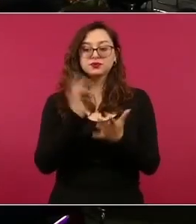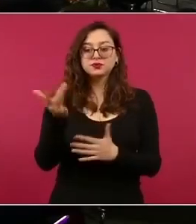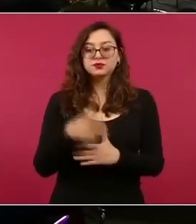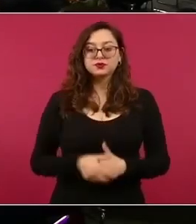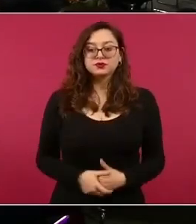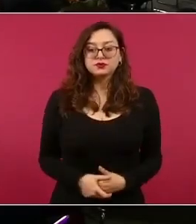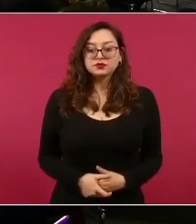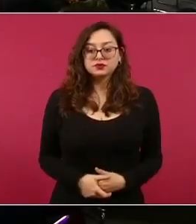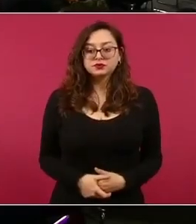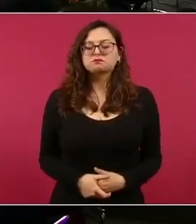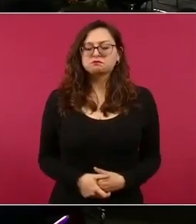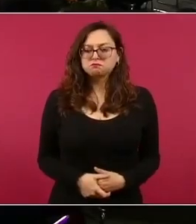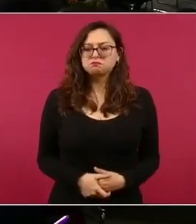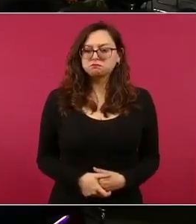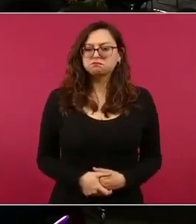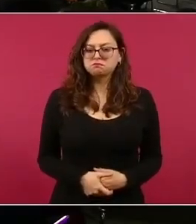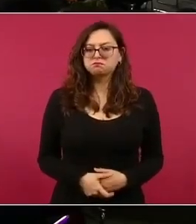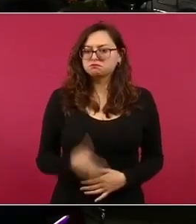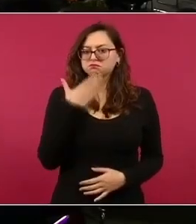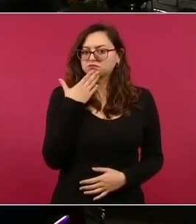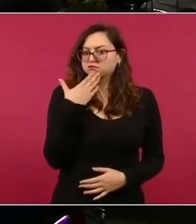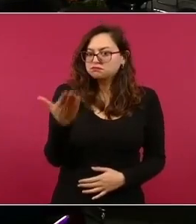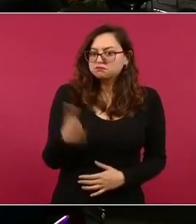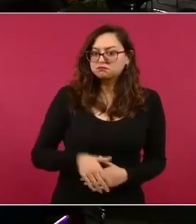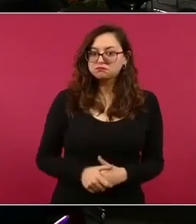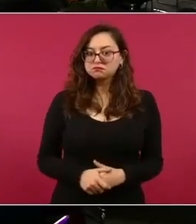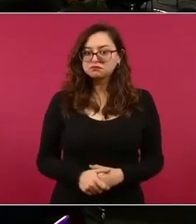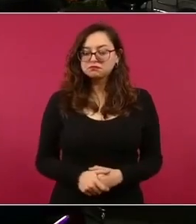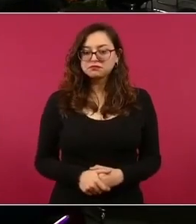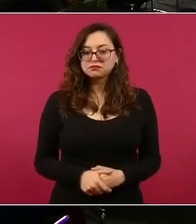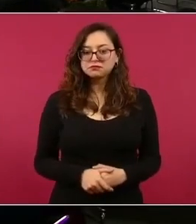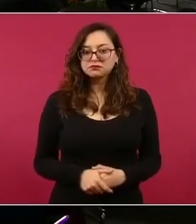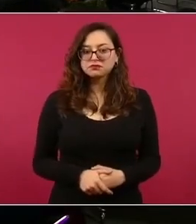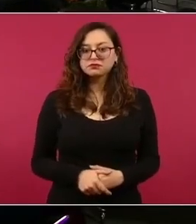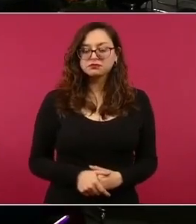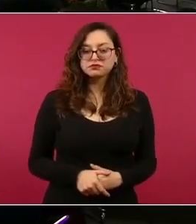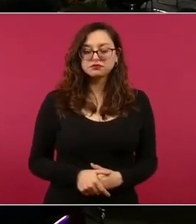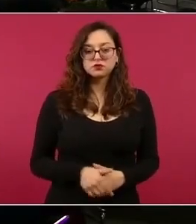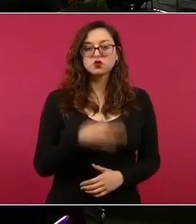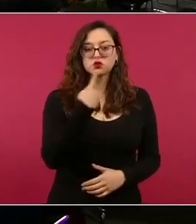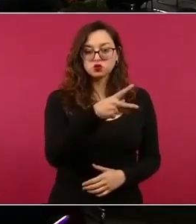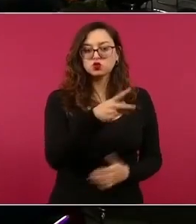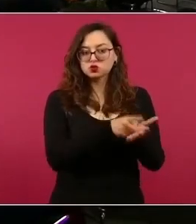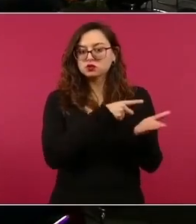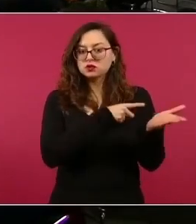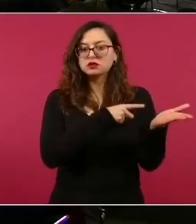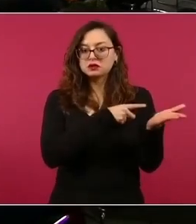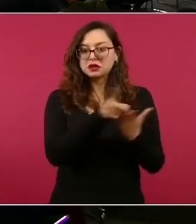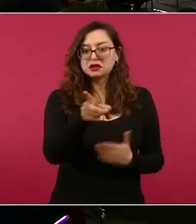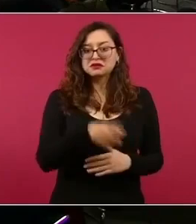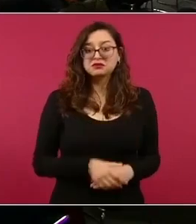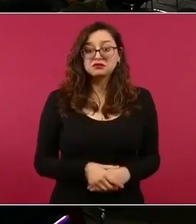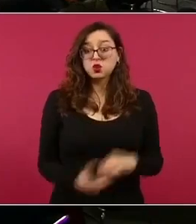yo creo que está bien, está en su derecho y ya no es nota,